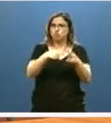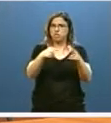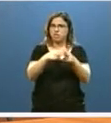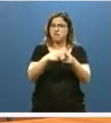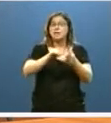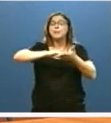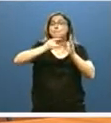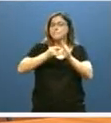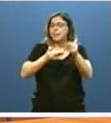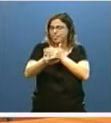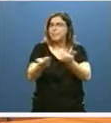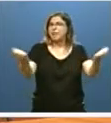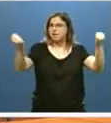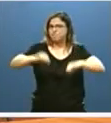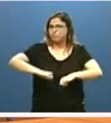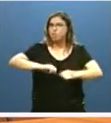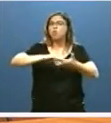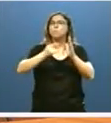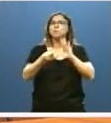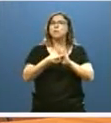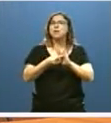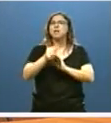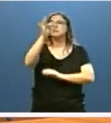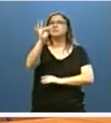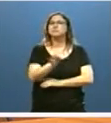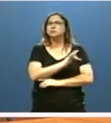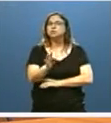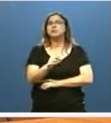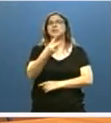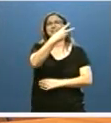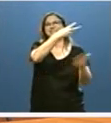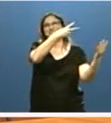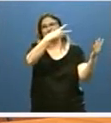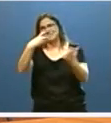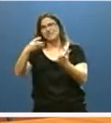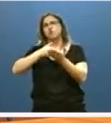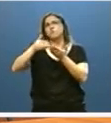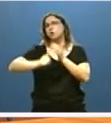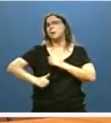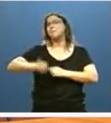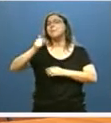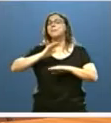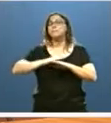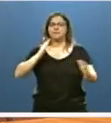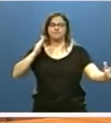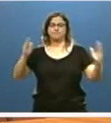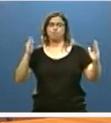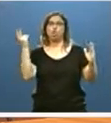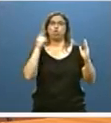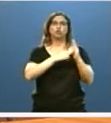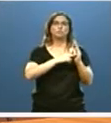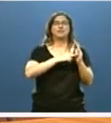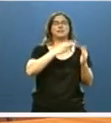el plan se aprobará próximamente y dispondrá de una dotación total de más de 700 millones para todo el periodo 2016